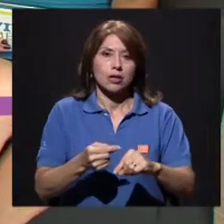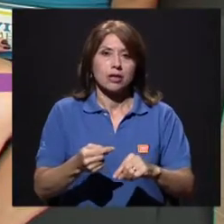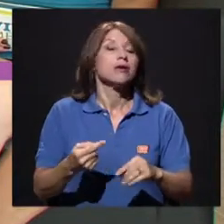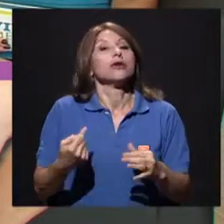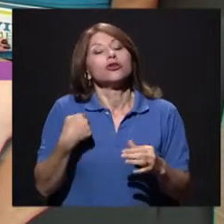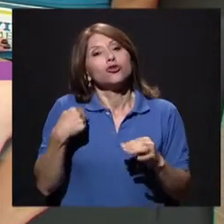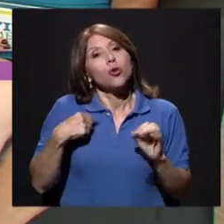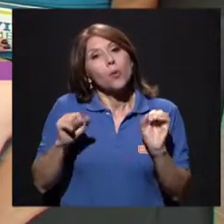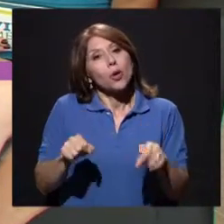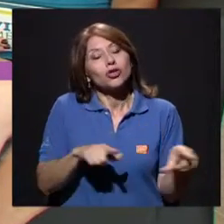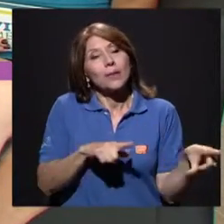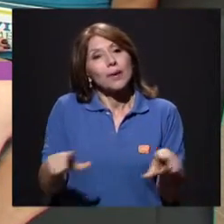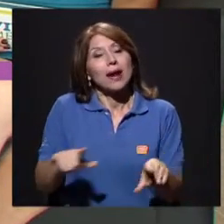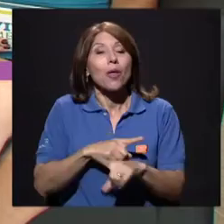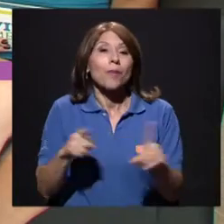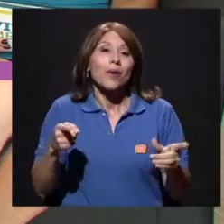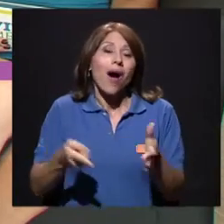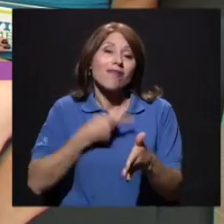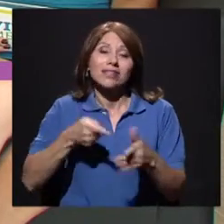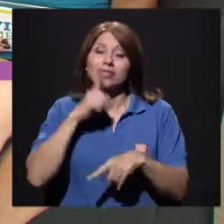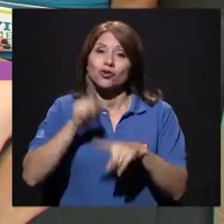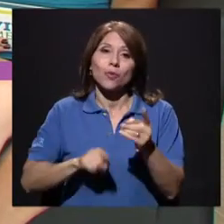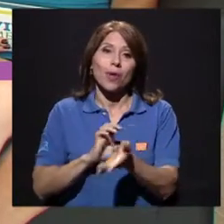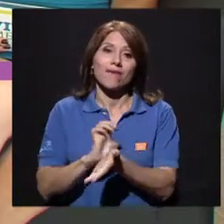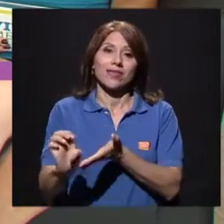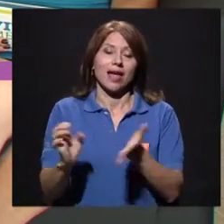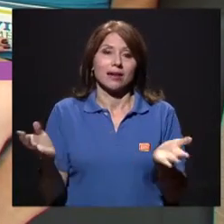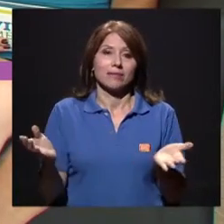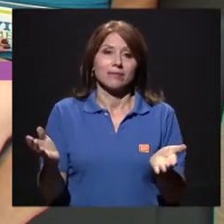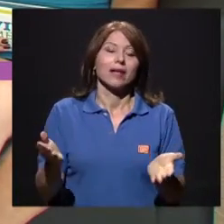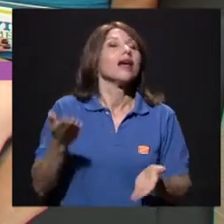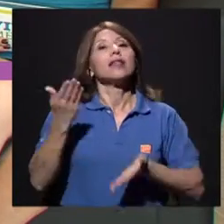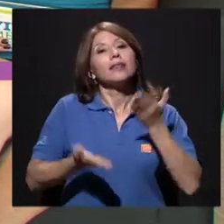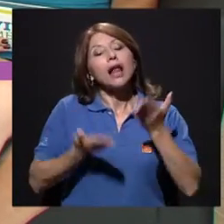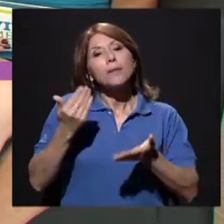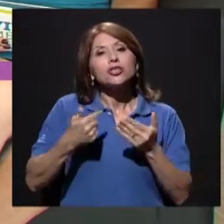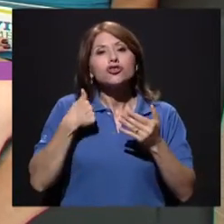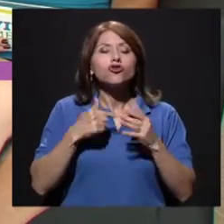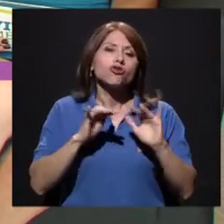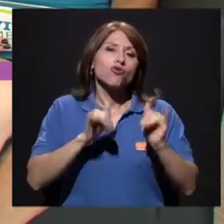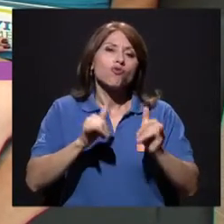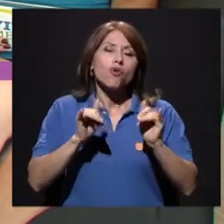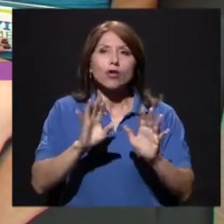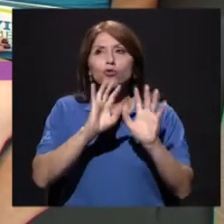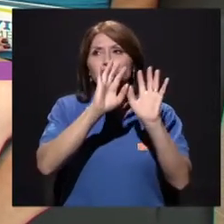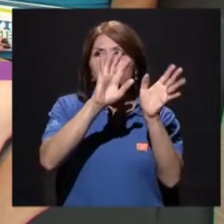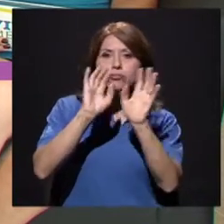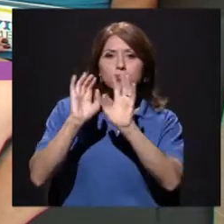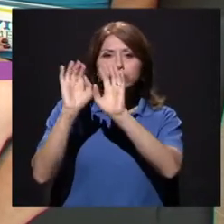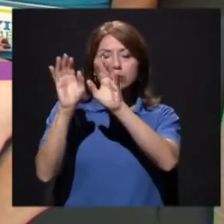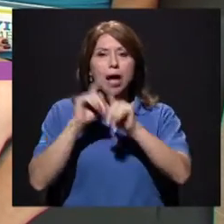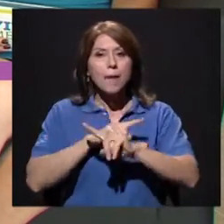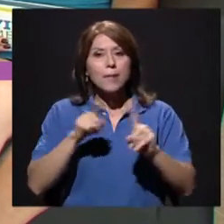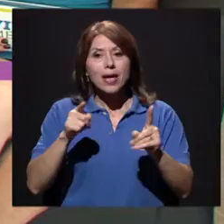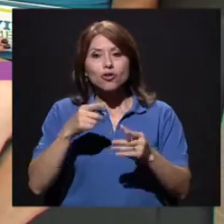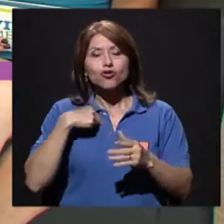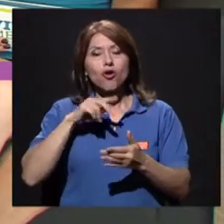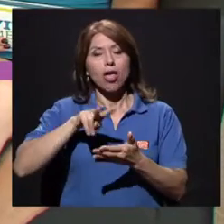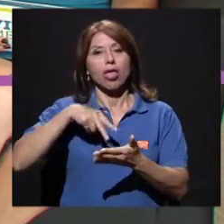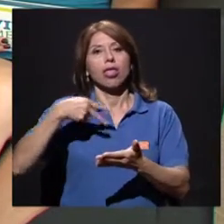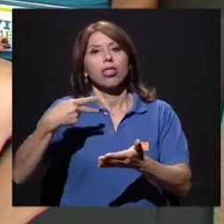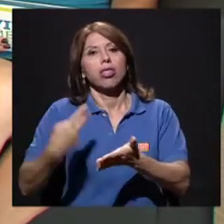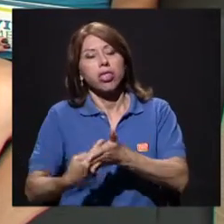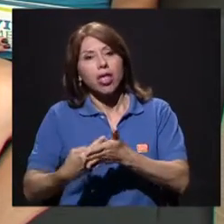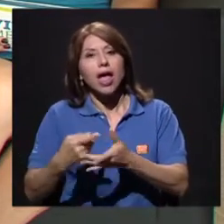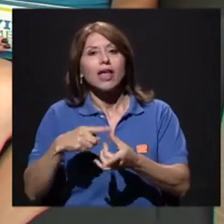En el caso de voleibol, puede ser que una persona se pase y yo caigo, entonces ahí me produce una lesión. Pero hay